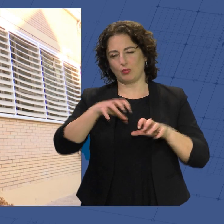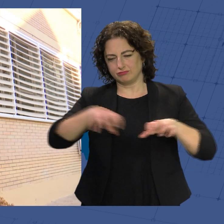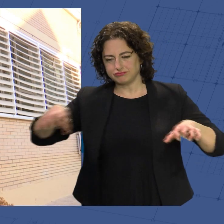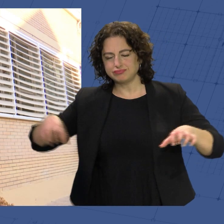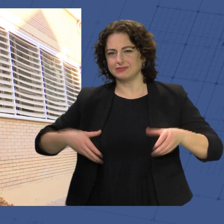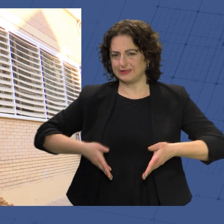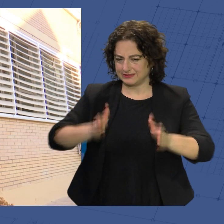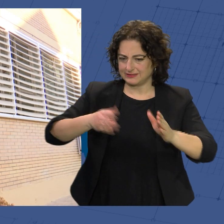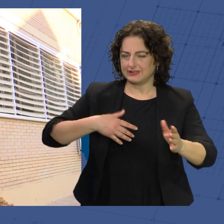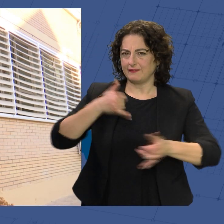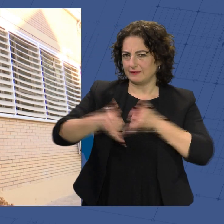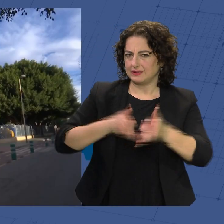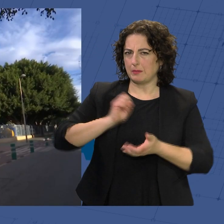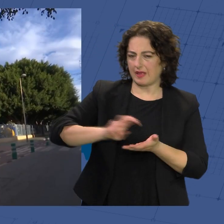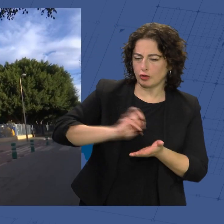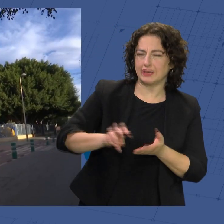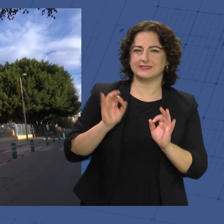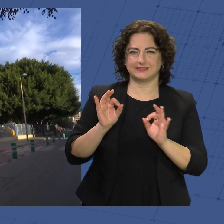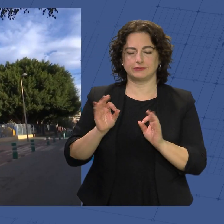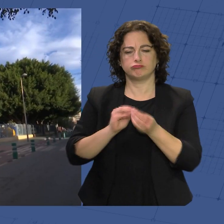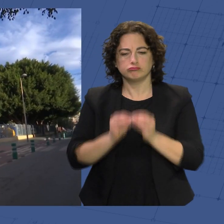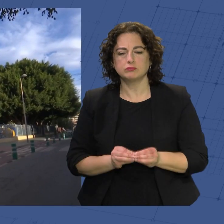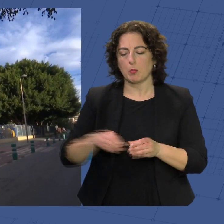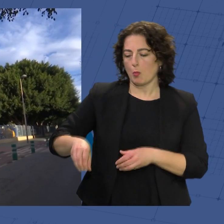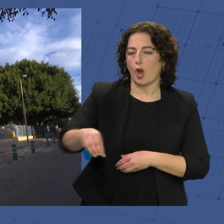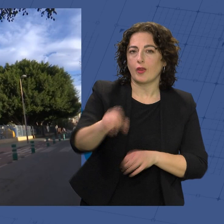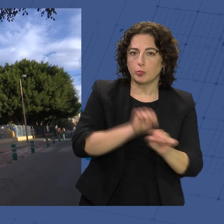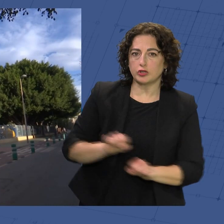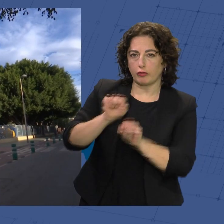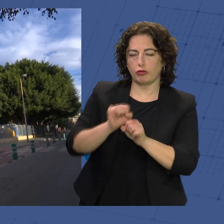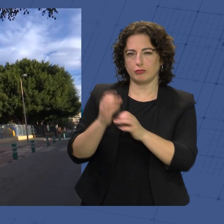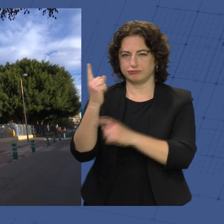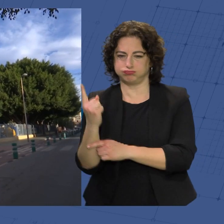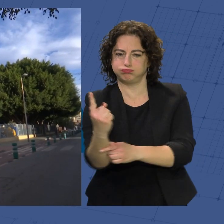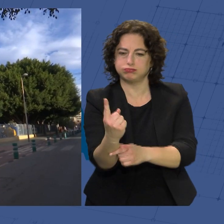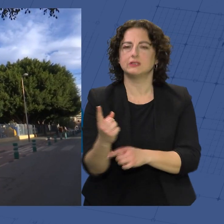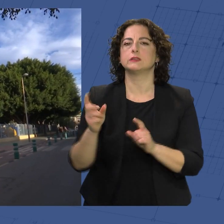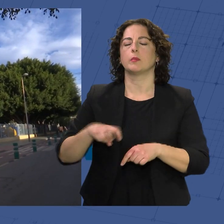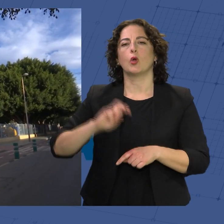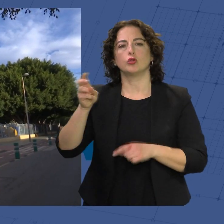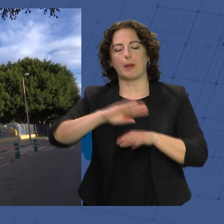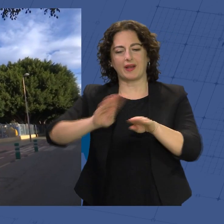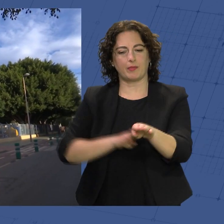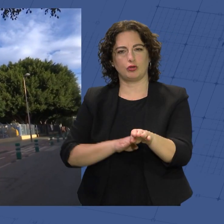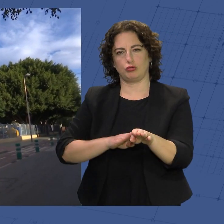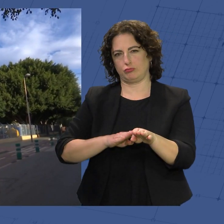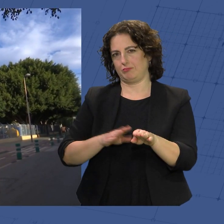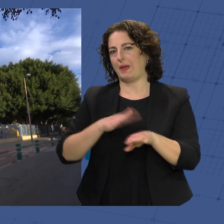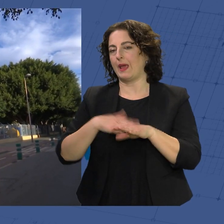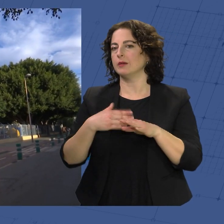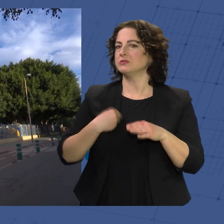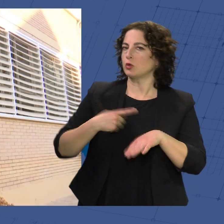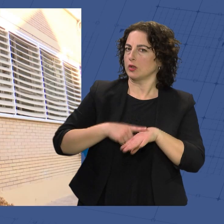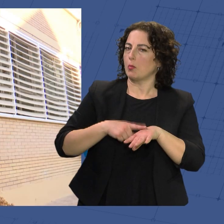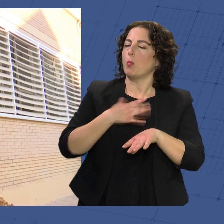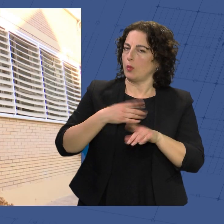el fin de mejorar el flujo de peatones y ciclistas, instalando volardos de protección y generando zonas alternativas de aparcamiento para hacer compatible otros usos